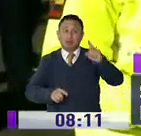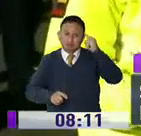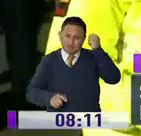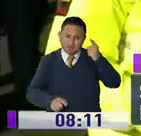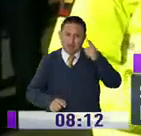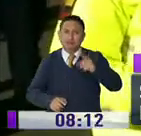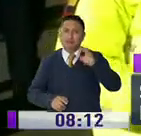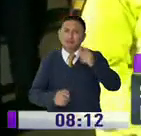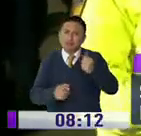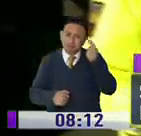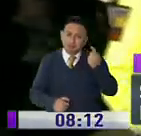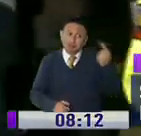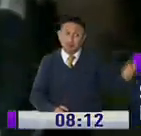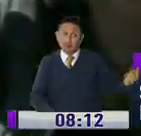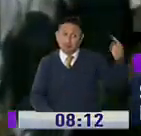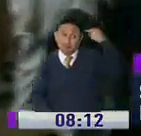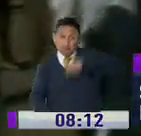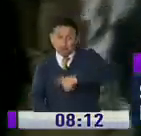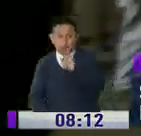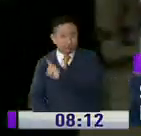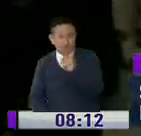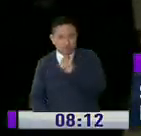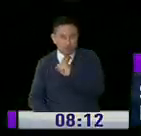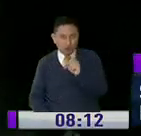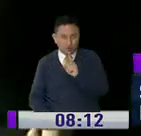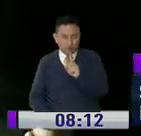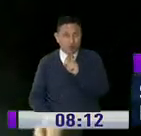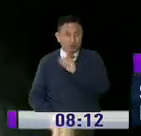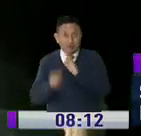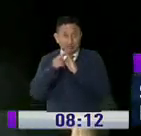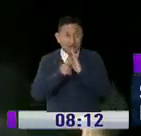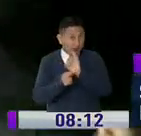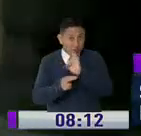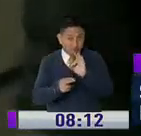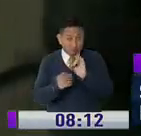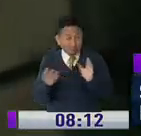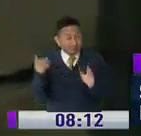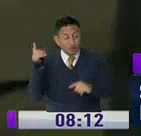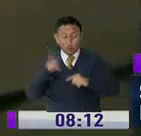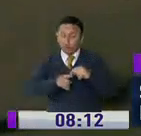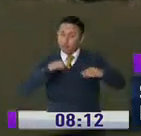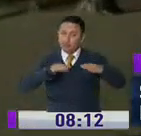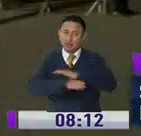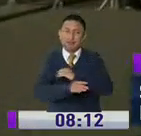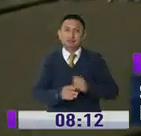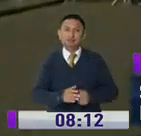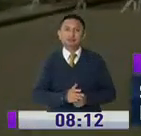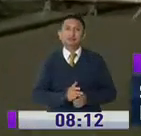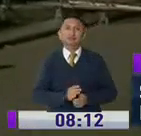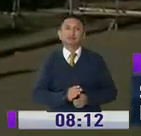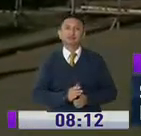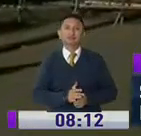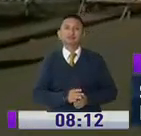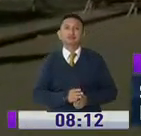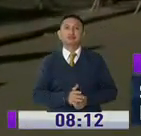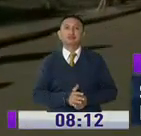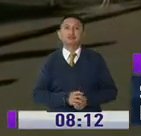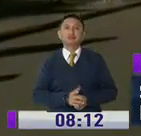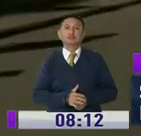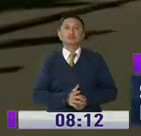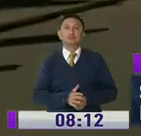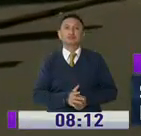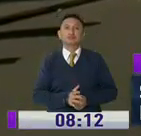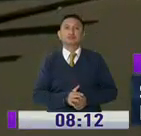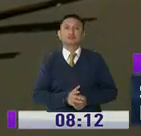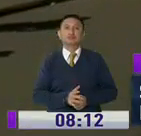informarle que no se acerque al mercado mayorista si no cumple los requisitos para ingresar. Claro, muchísimas gracias, general. Así es, ya lo ha dicho la